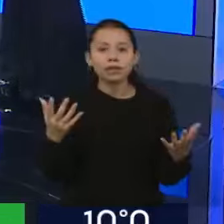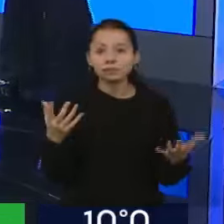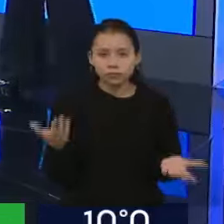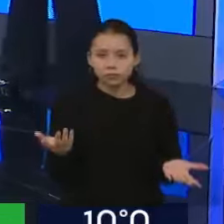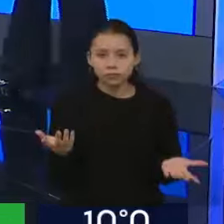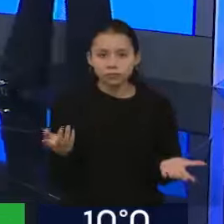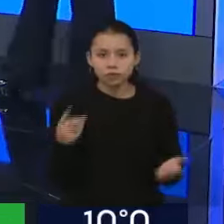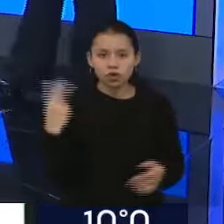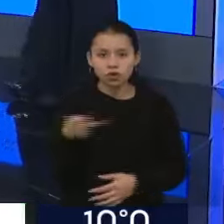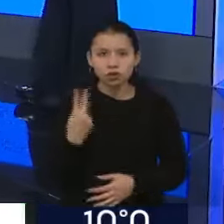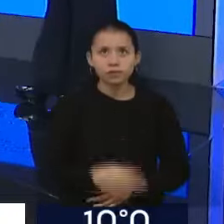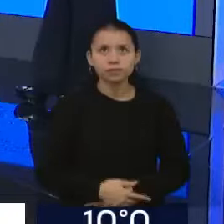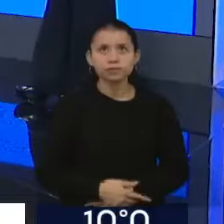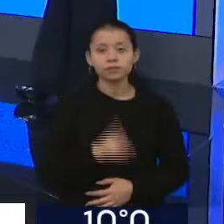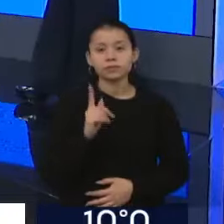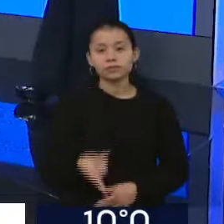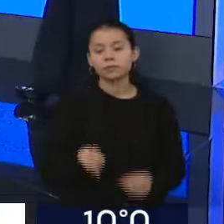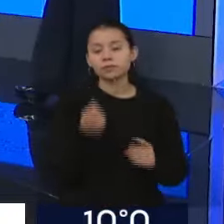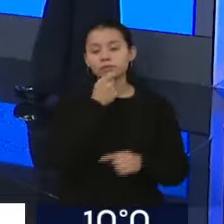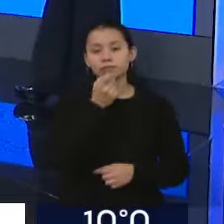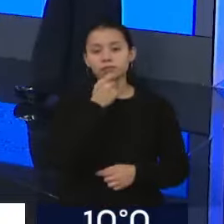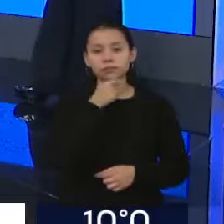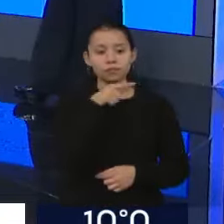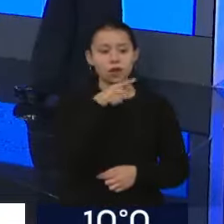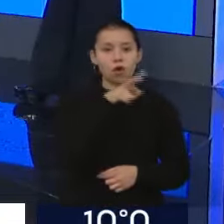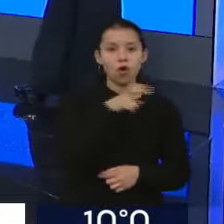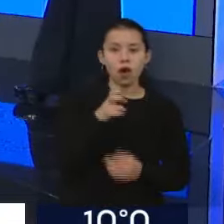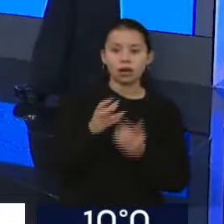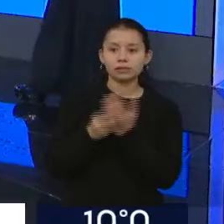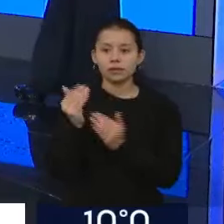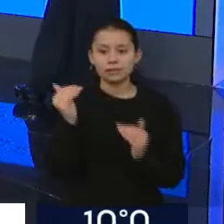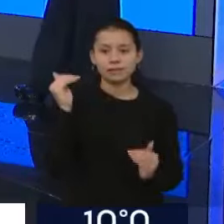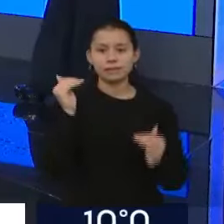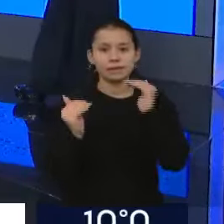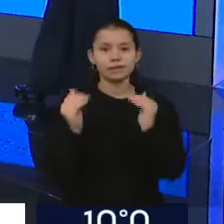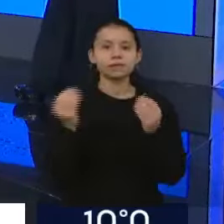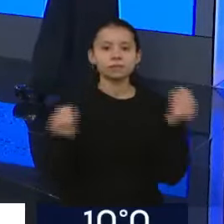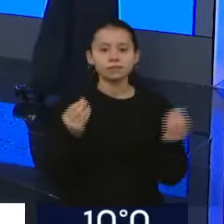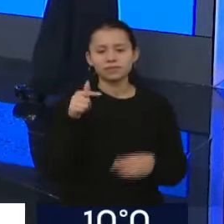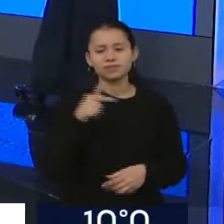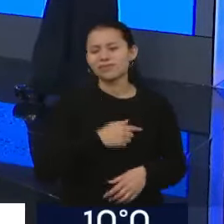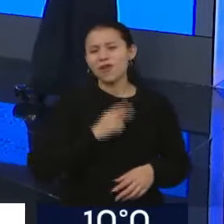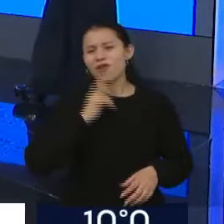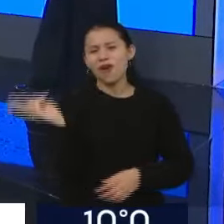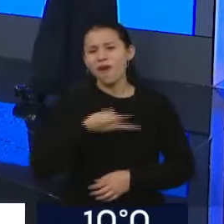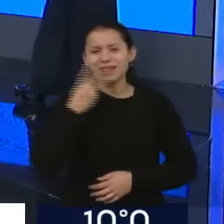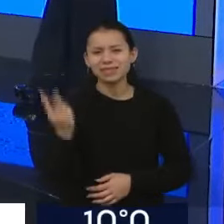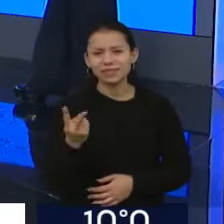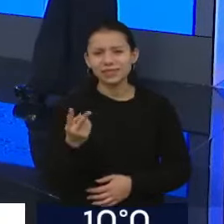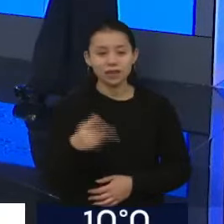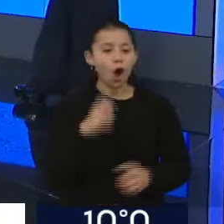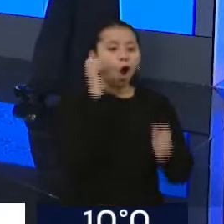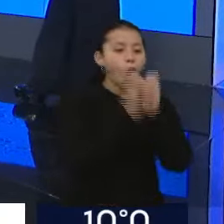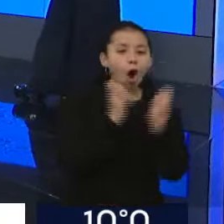idea de Superávit fiscal o muerte, como todo dogma, está destinado al fracaso. La paralización de obras,